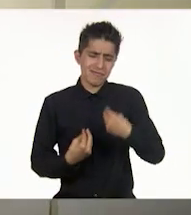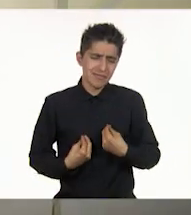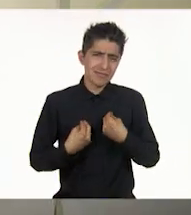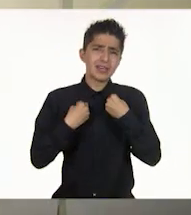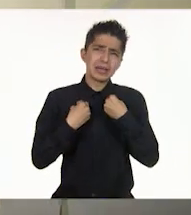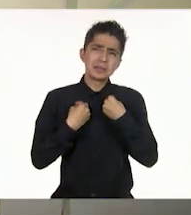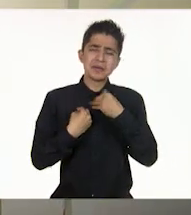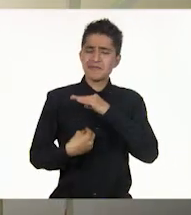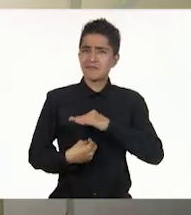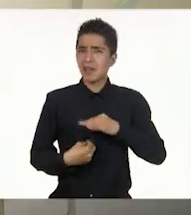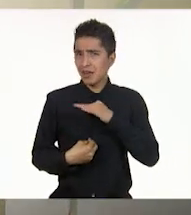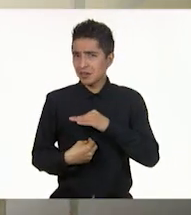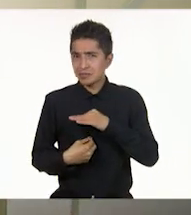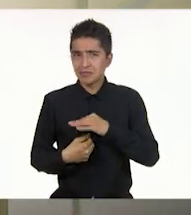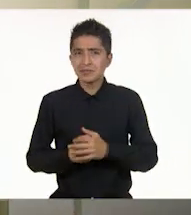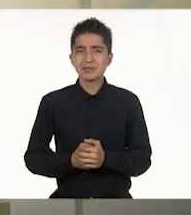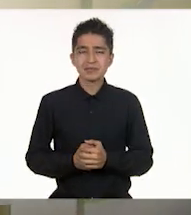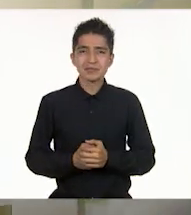feliz